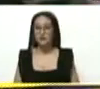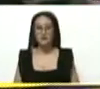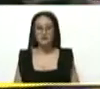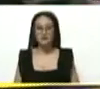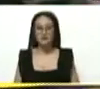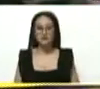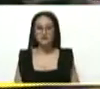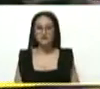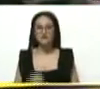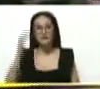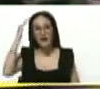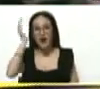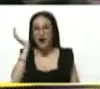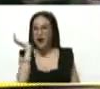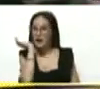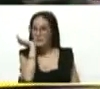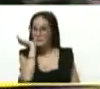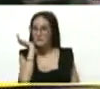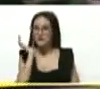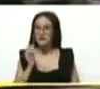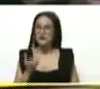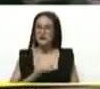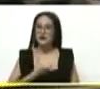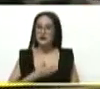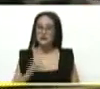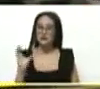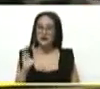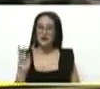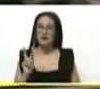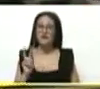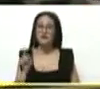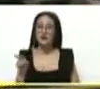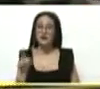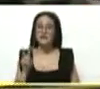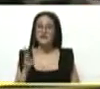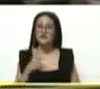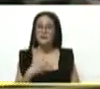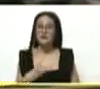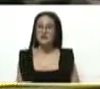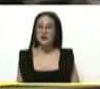Carmen Teresa Meléndez Rivas, es vicepresidente